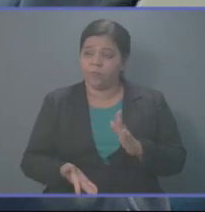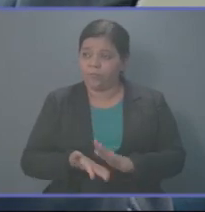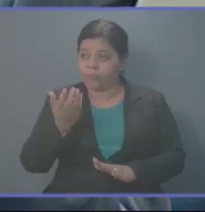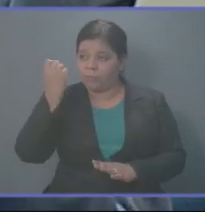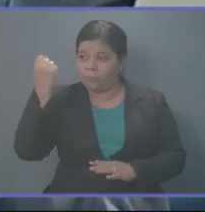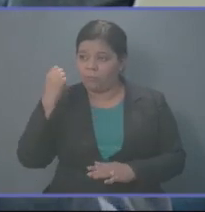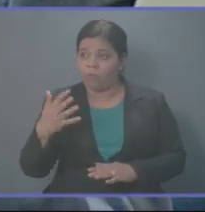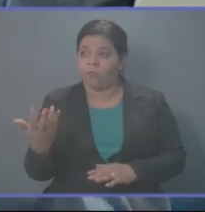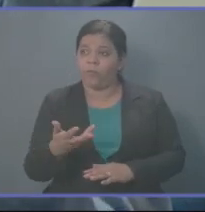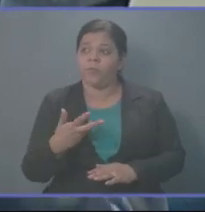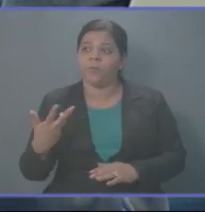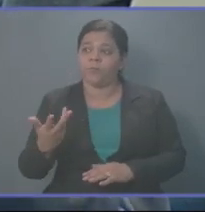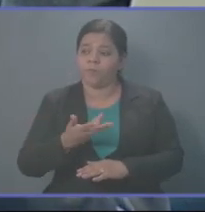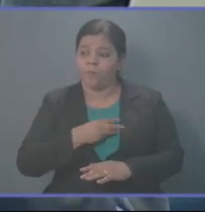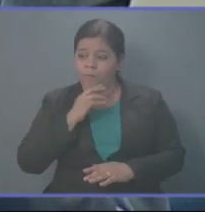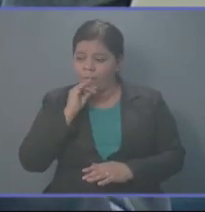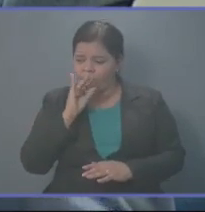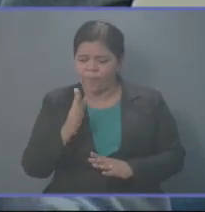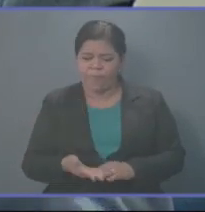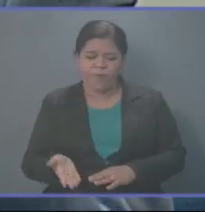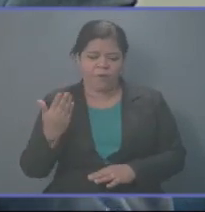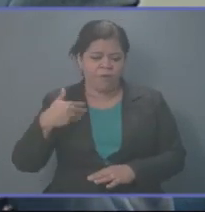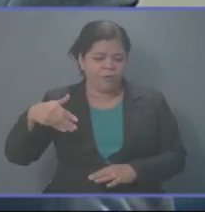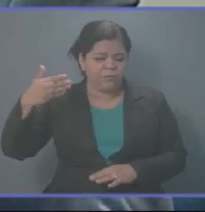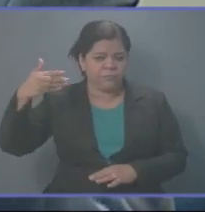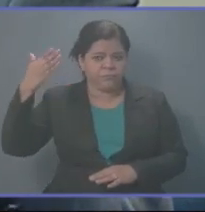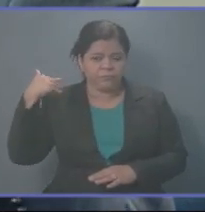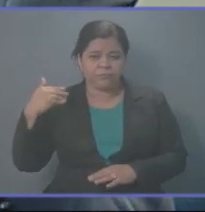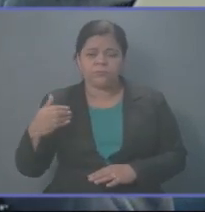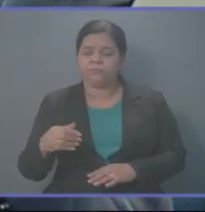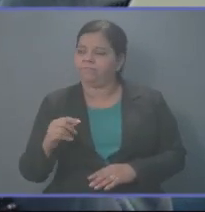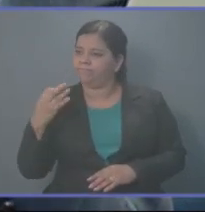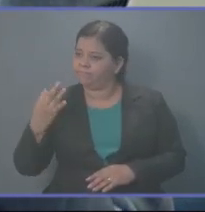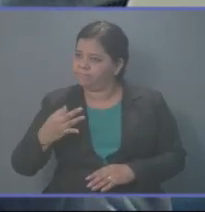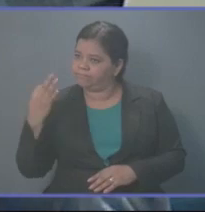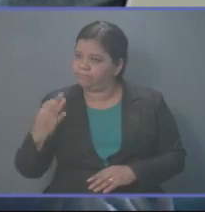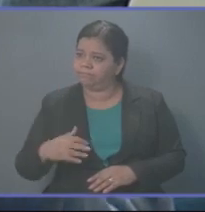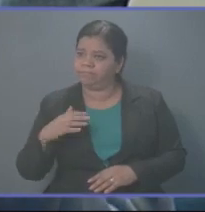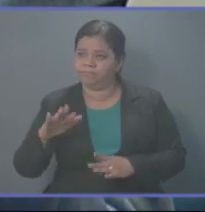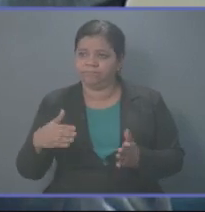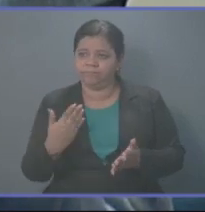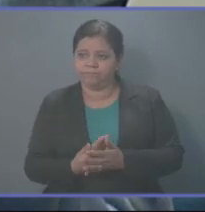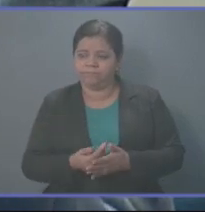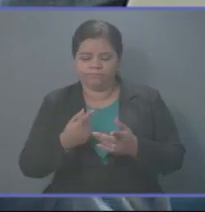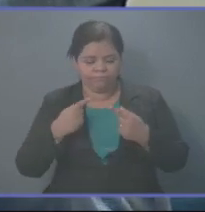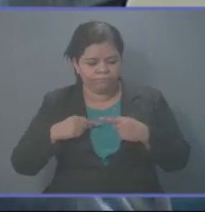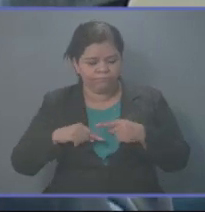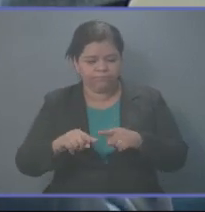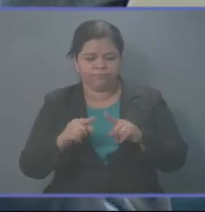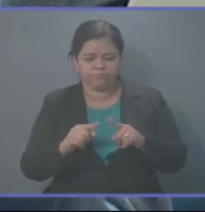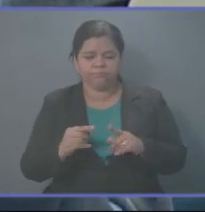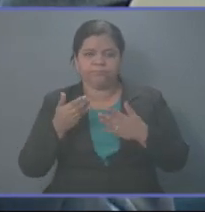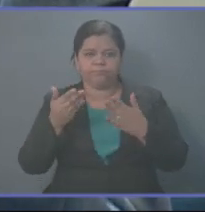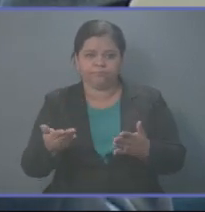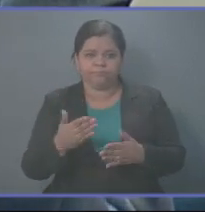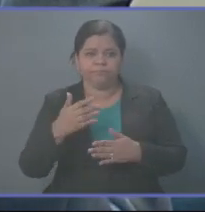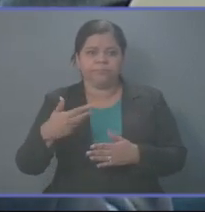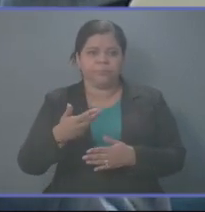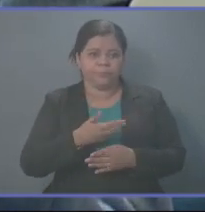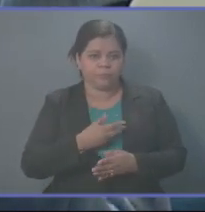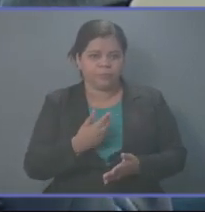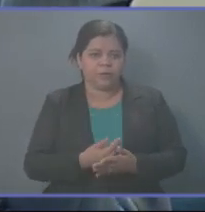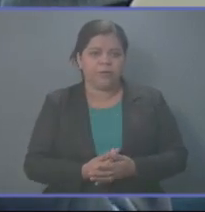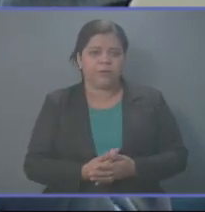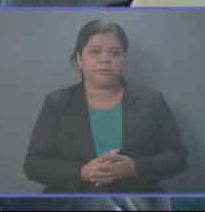pese a que nosotros hemos insistido desde hace mucho tiempo en que esto tiene que ser permanente. Esto va a venir a aliviar y de alguna manera a contribuir a la